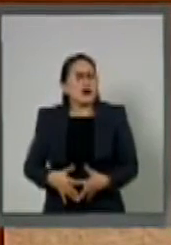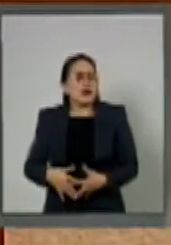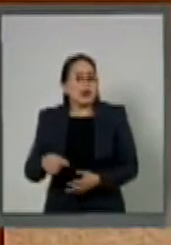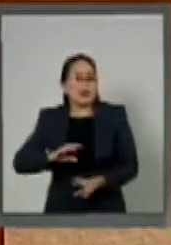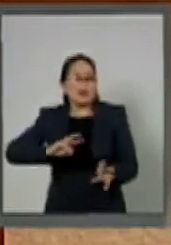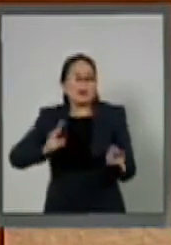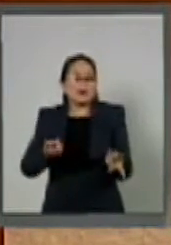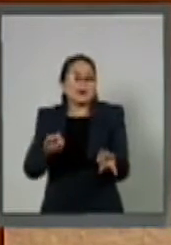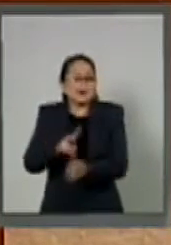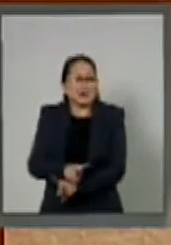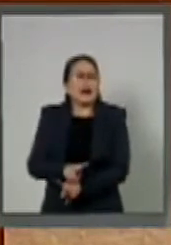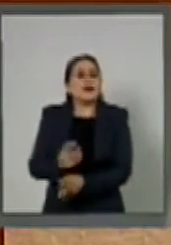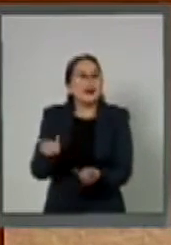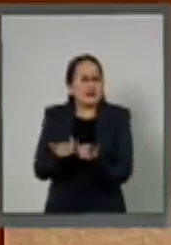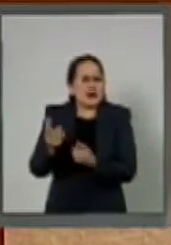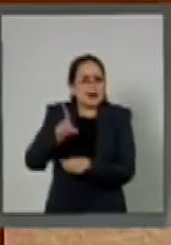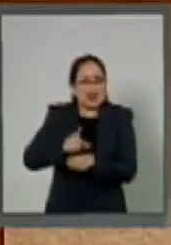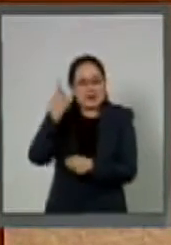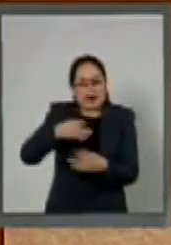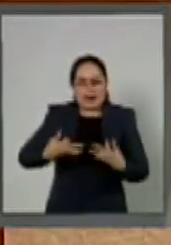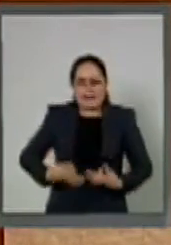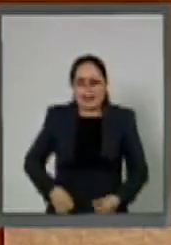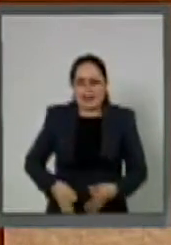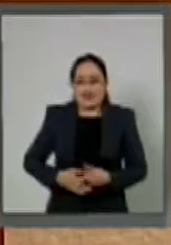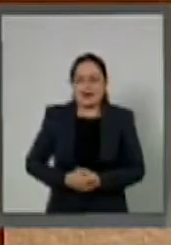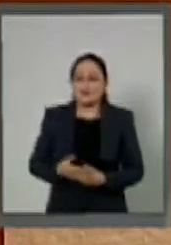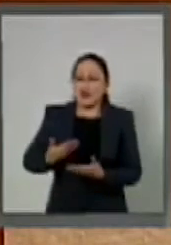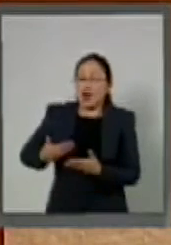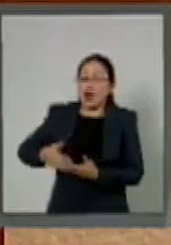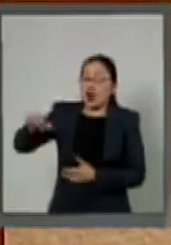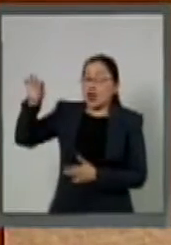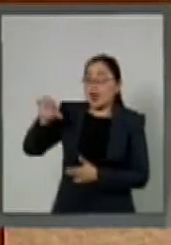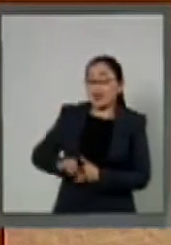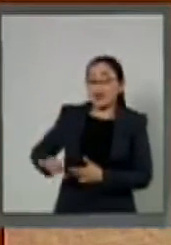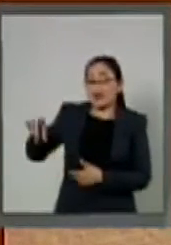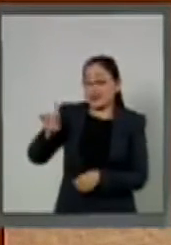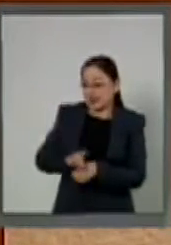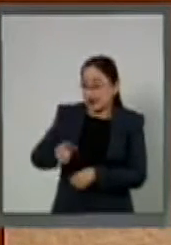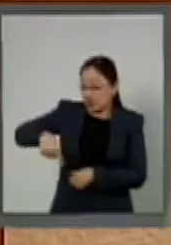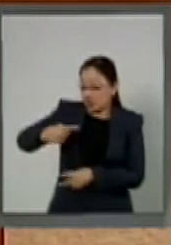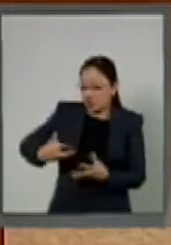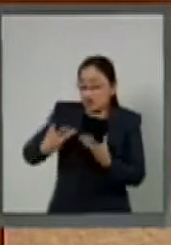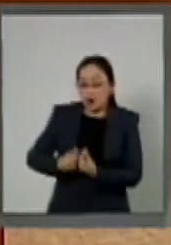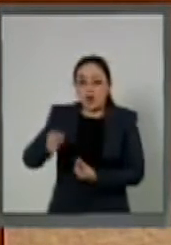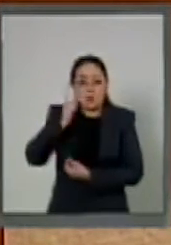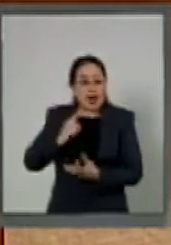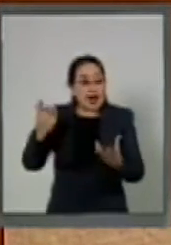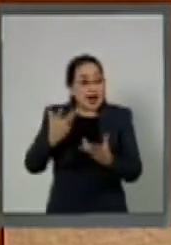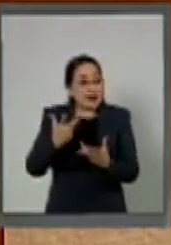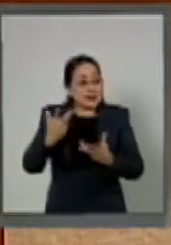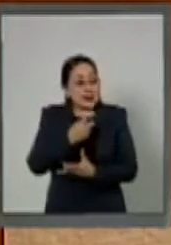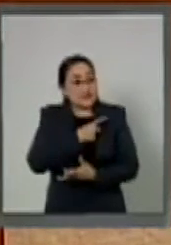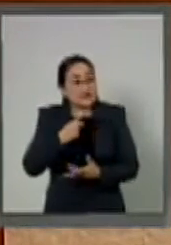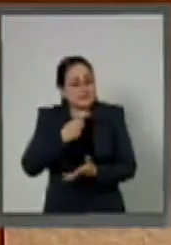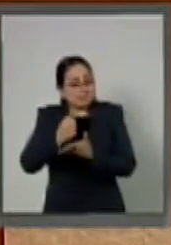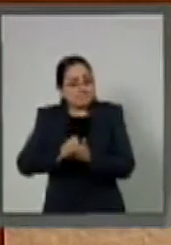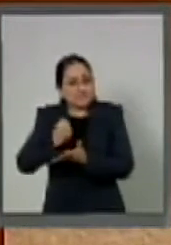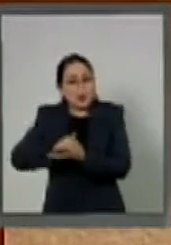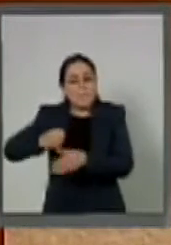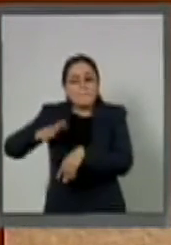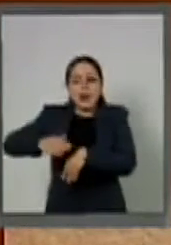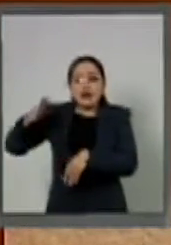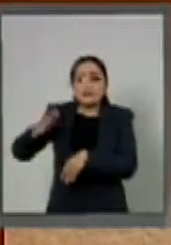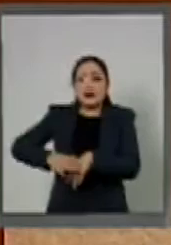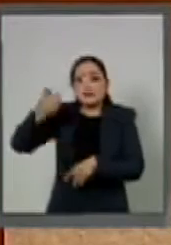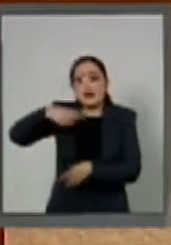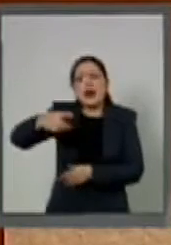esta participación que hoy hacemos las mujeres, tendremos que insistir cada vez más, porque los hombres,